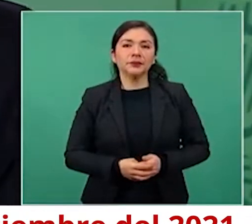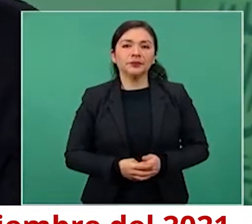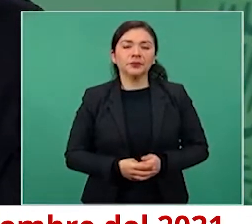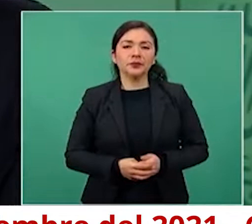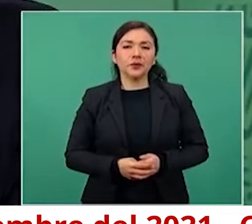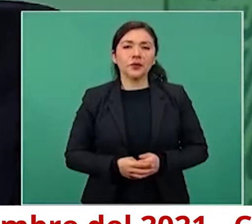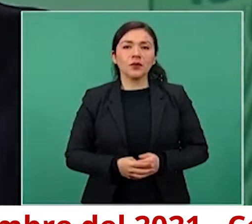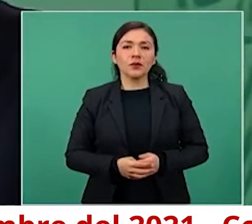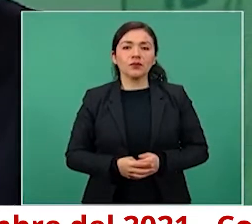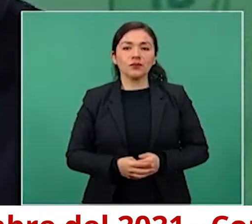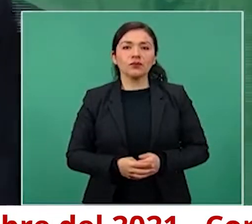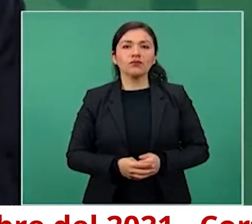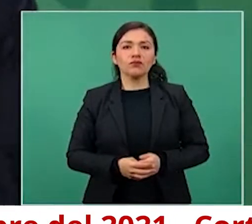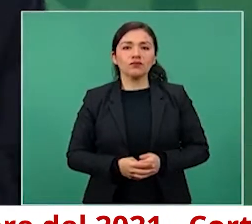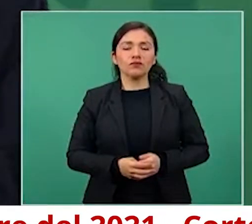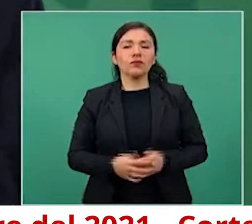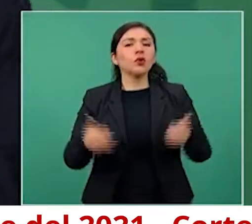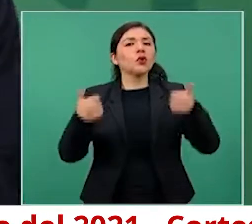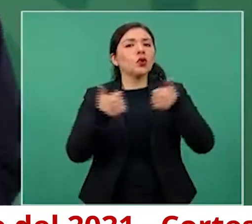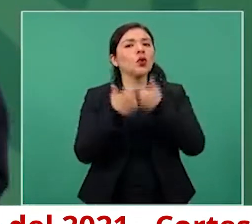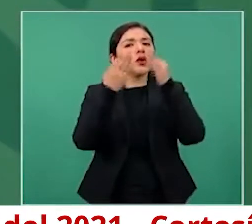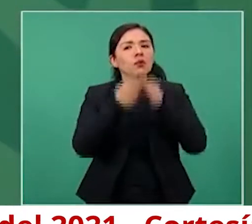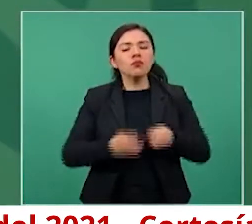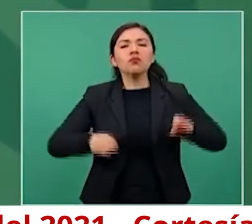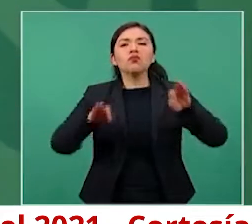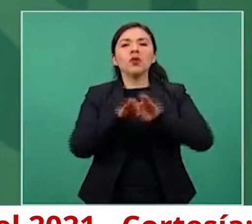falten los satisfactores básicos.